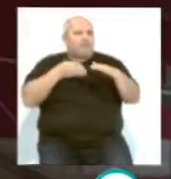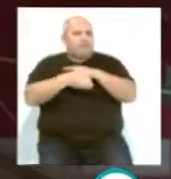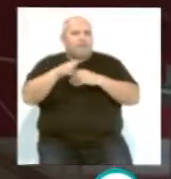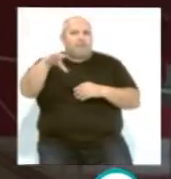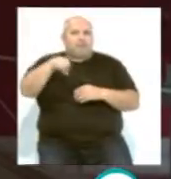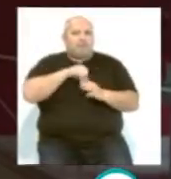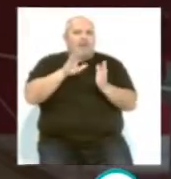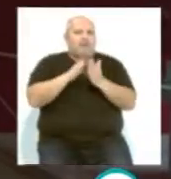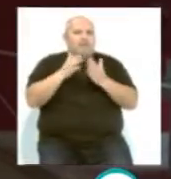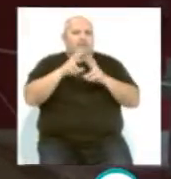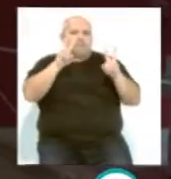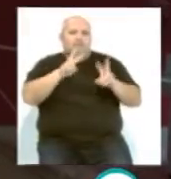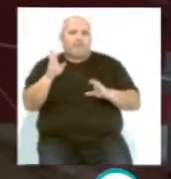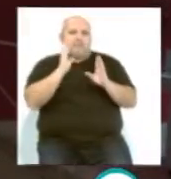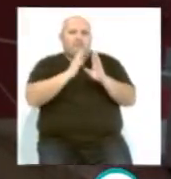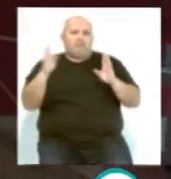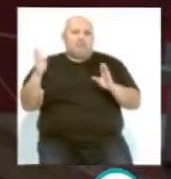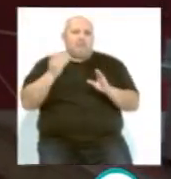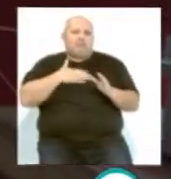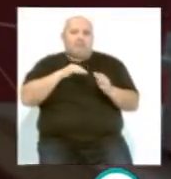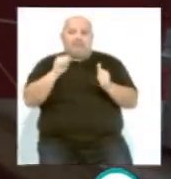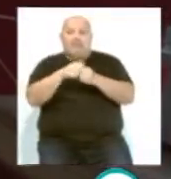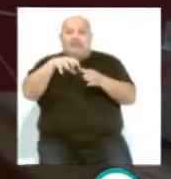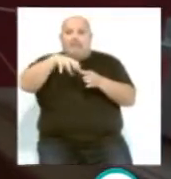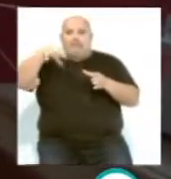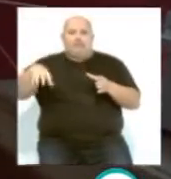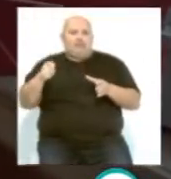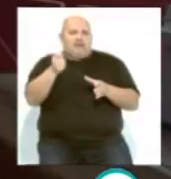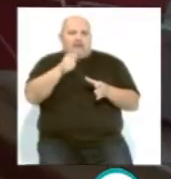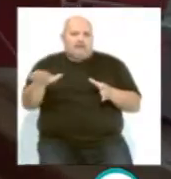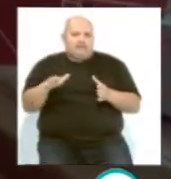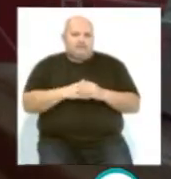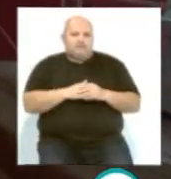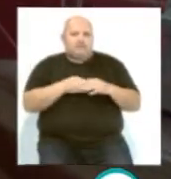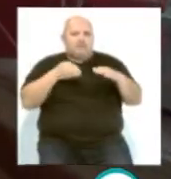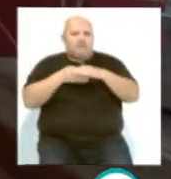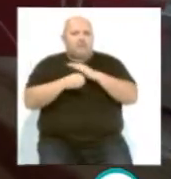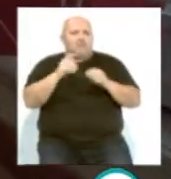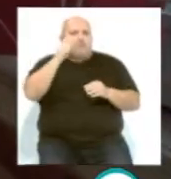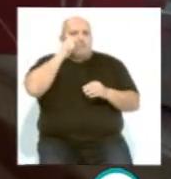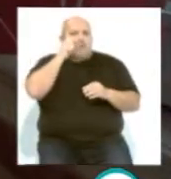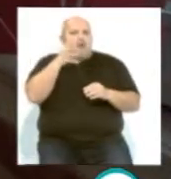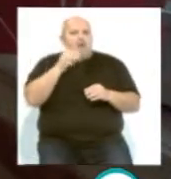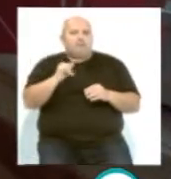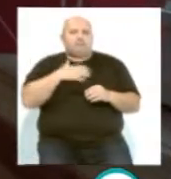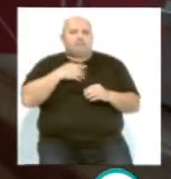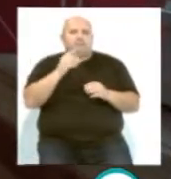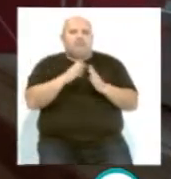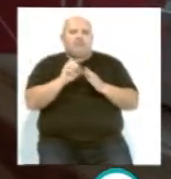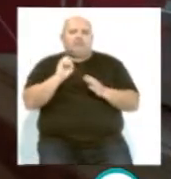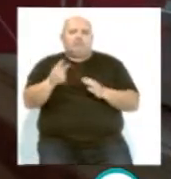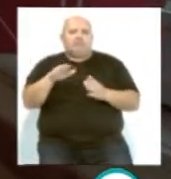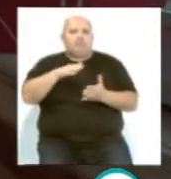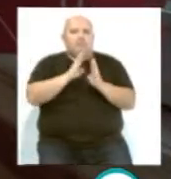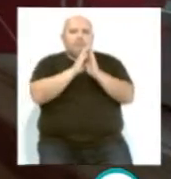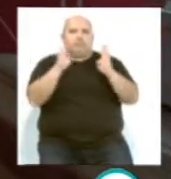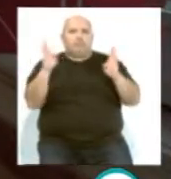adquirir ejemplares de la biblioteca auxiliar del centro de forma gratuita. A la entrada del Museo Provincial se depositarán libros en